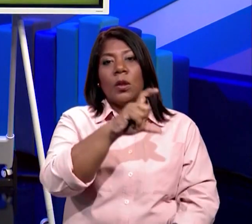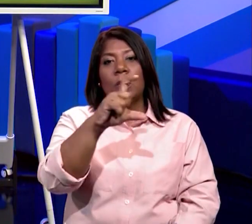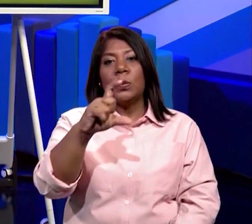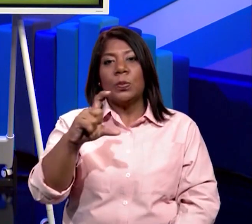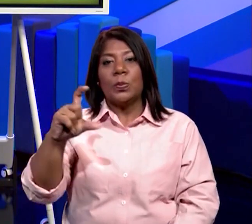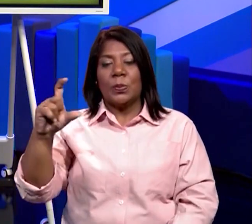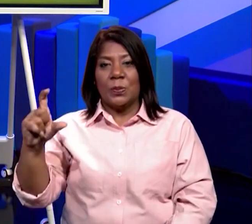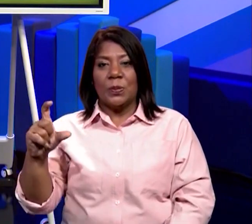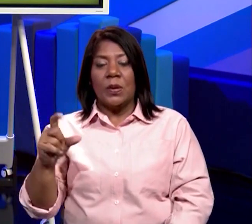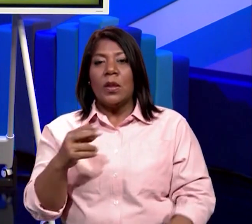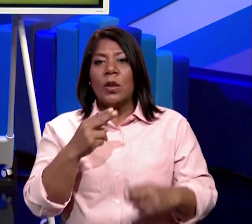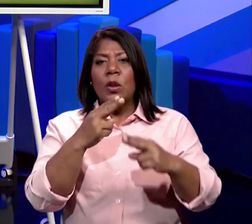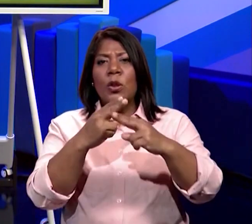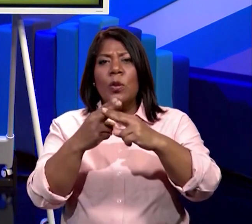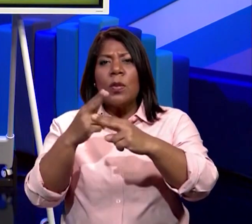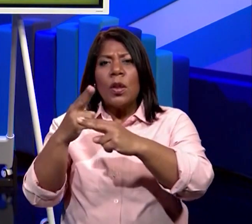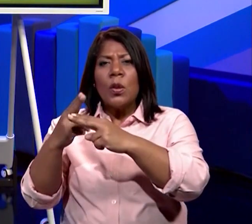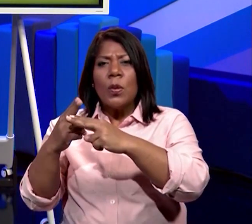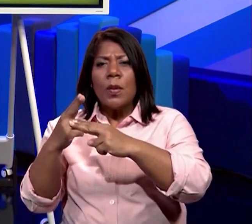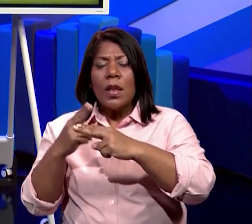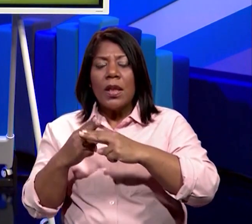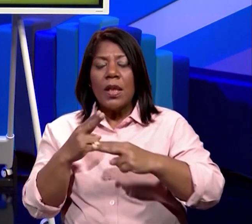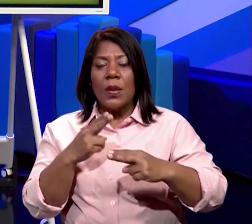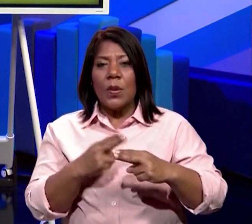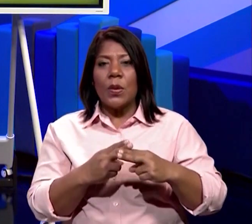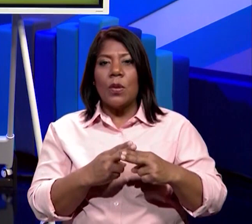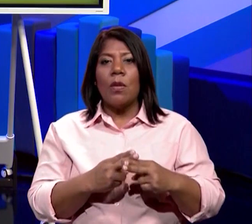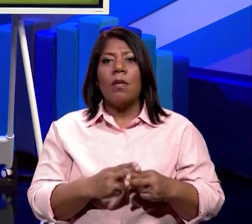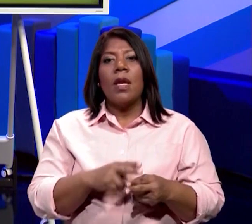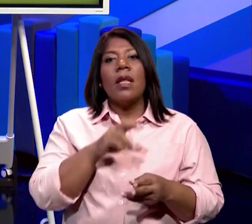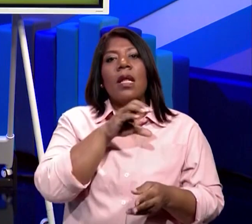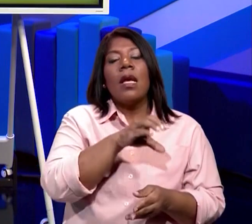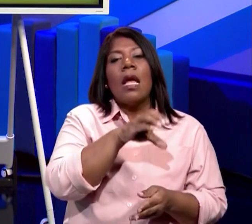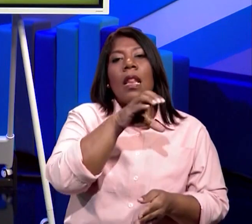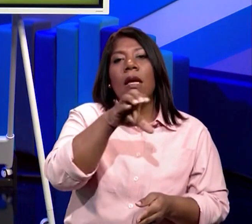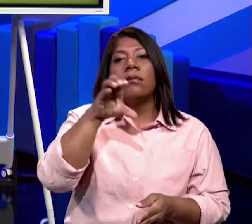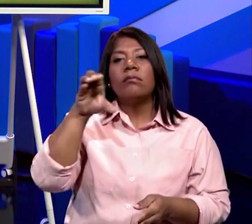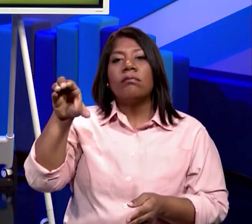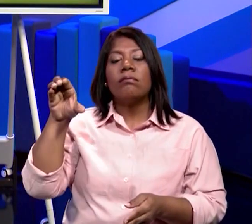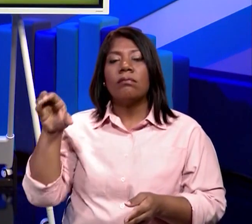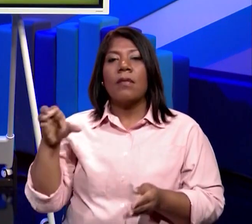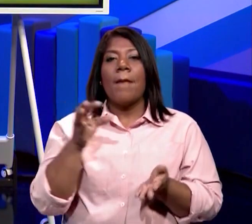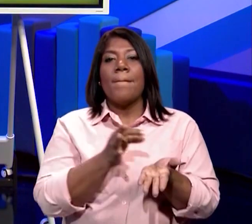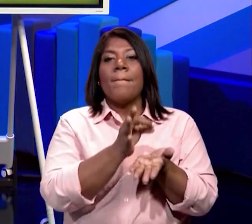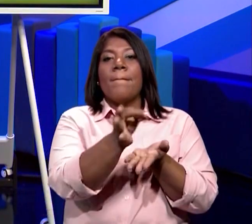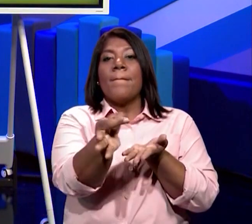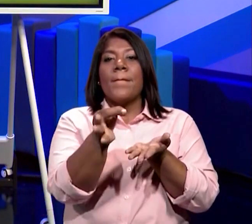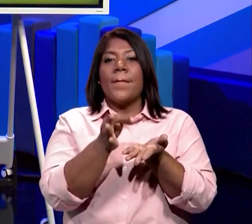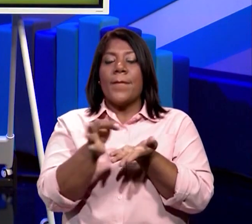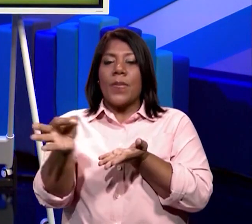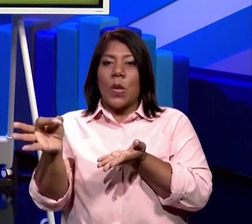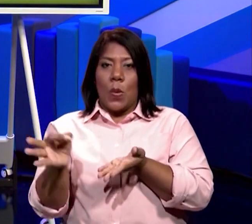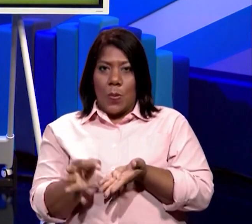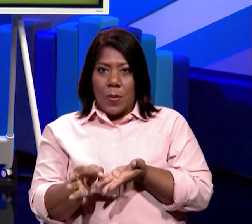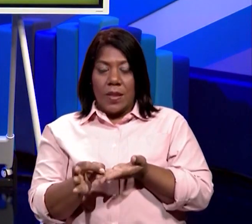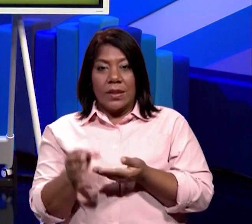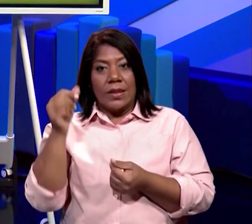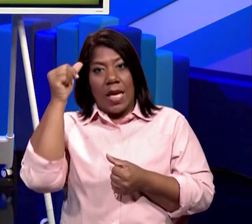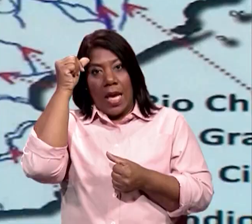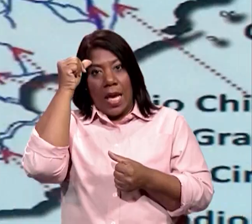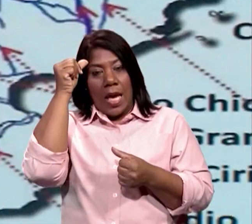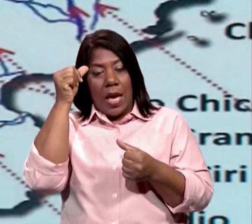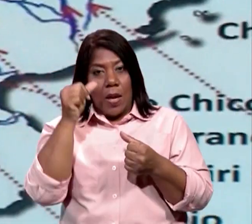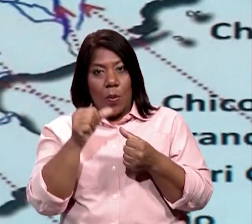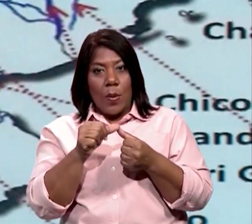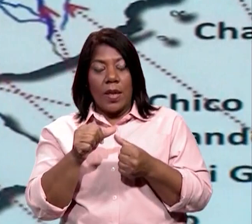colocamos los nombres según la ubicación de cada uno de ellos. Recuerden que